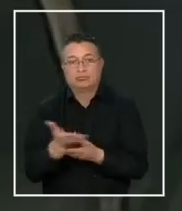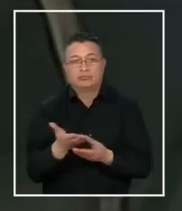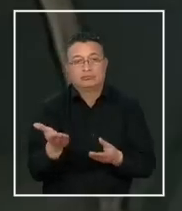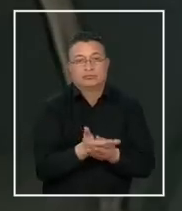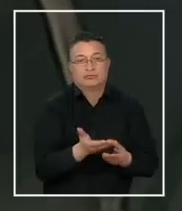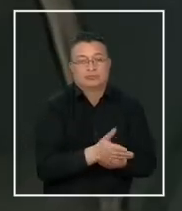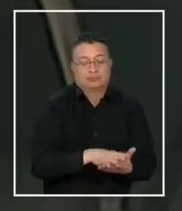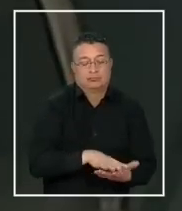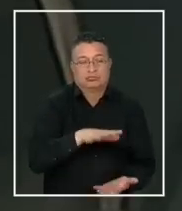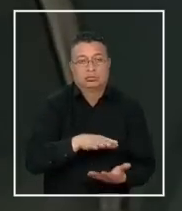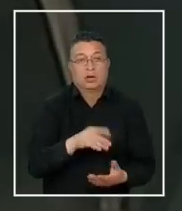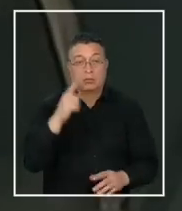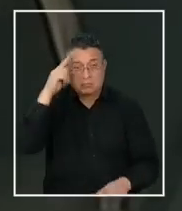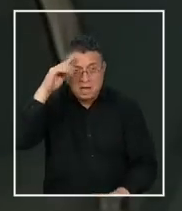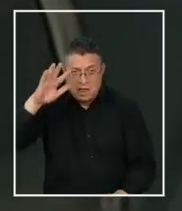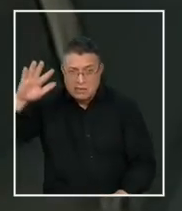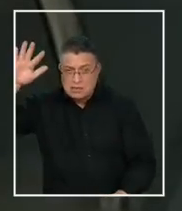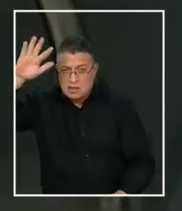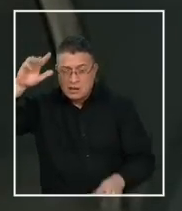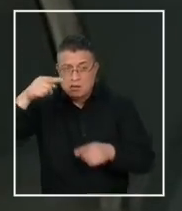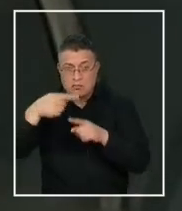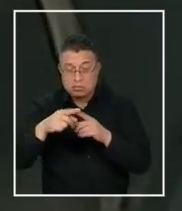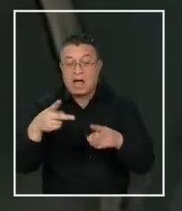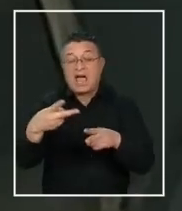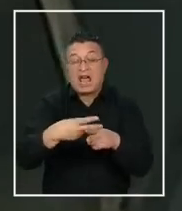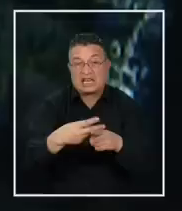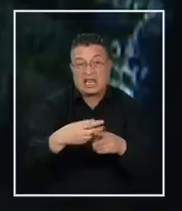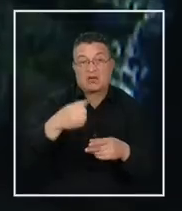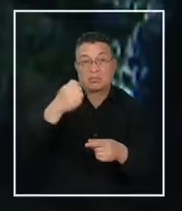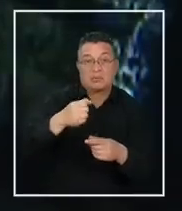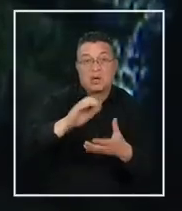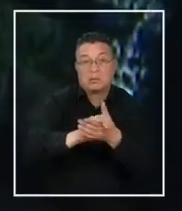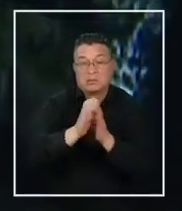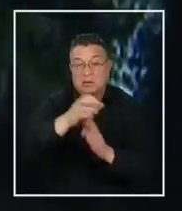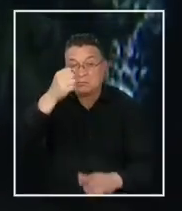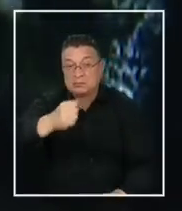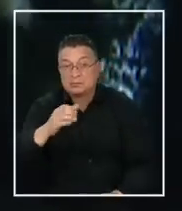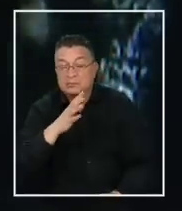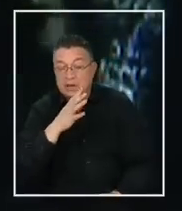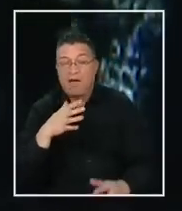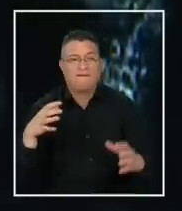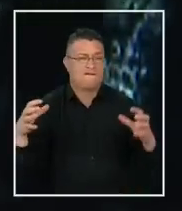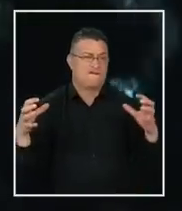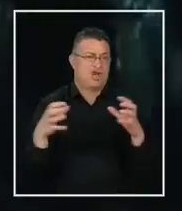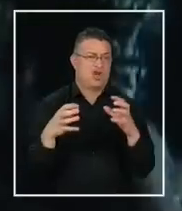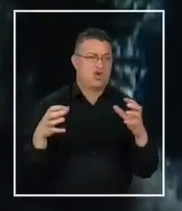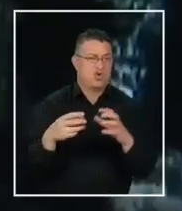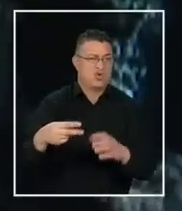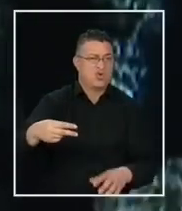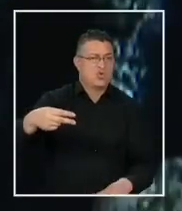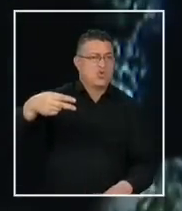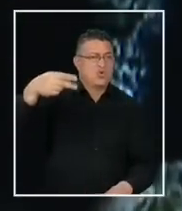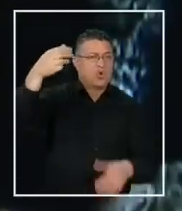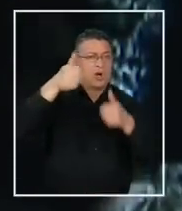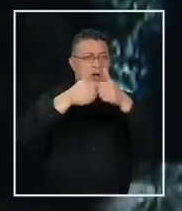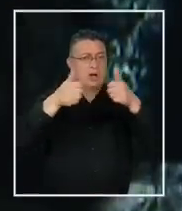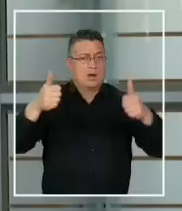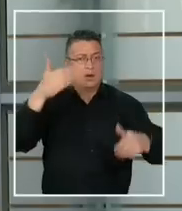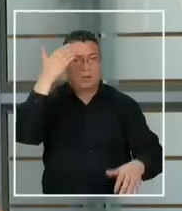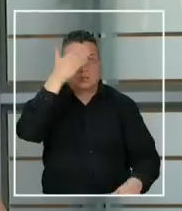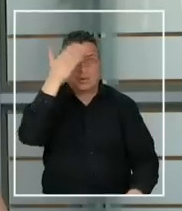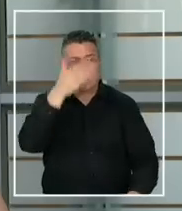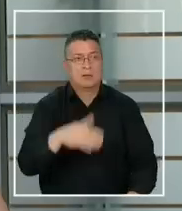Teorías hay varias, desde conflictos por arriendo o crimen organizado, niveles de violencia que autoridades preocupa.